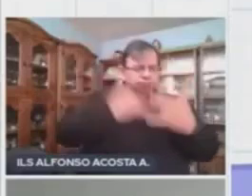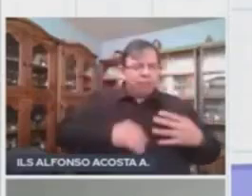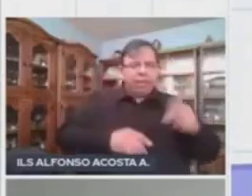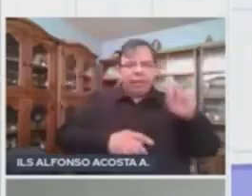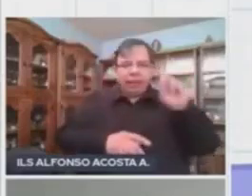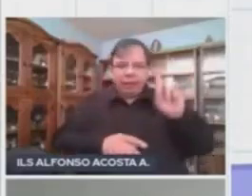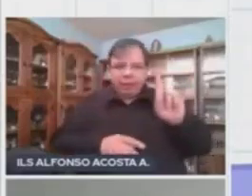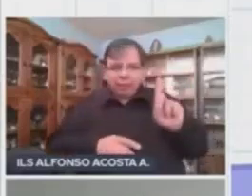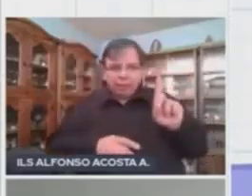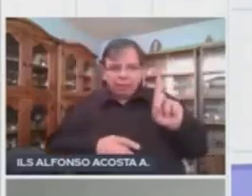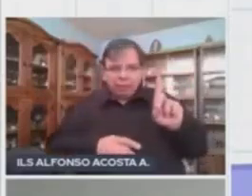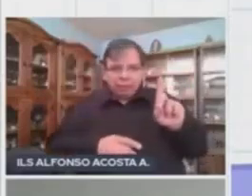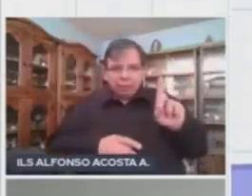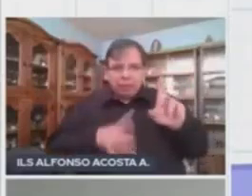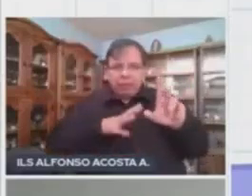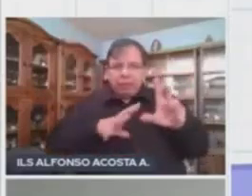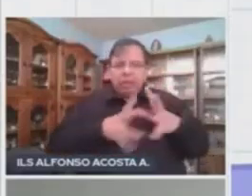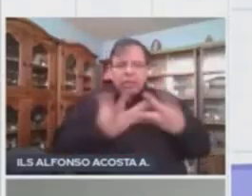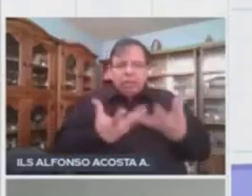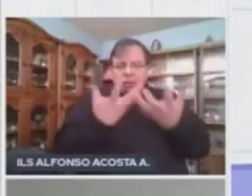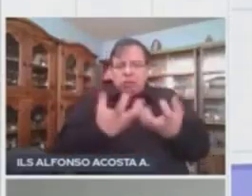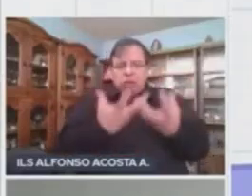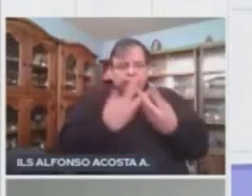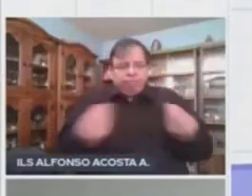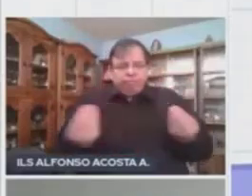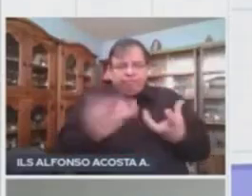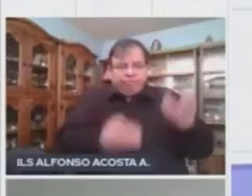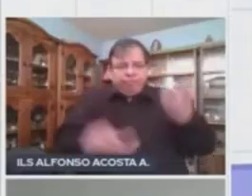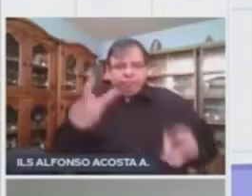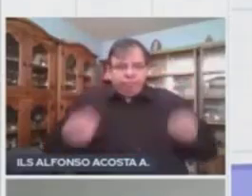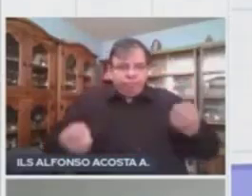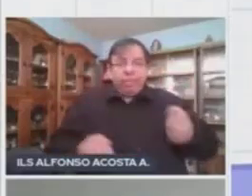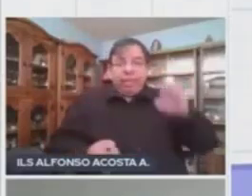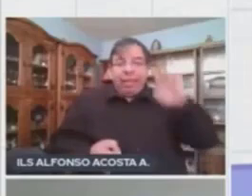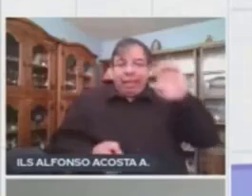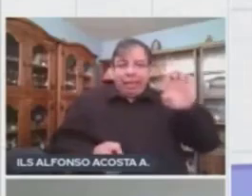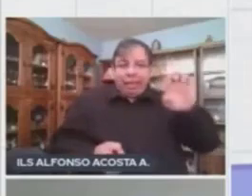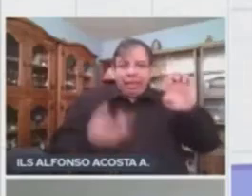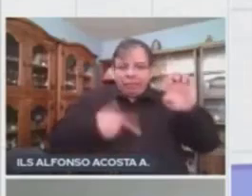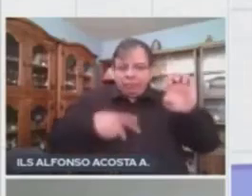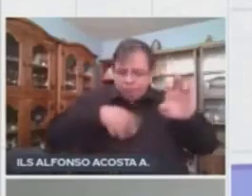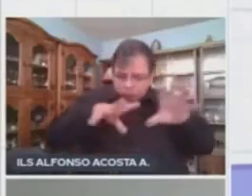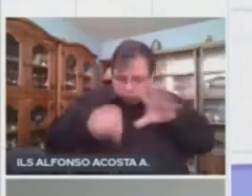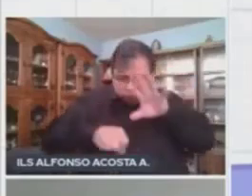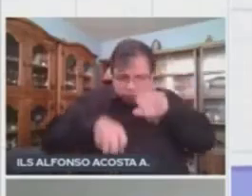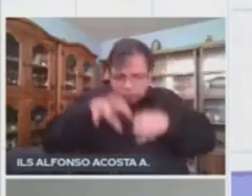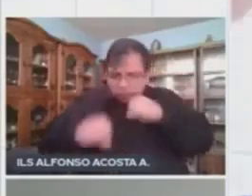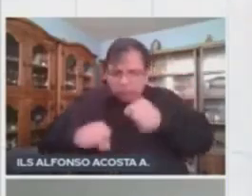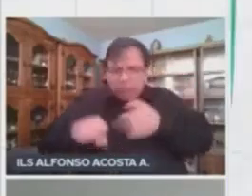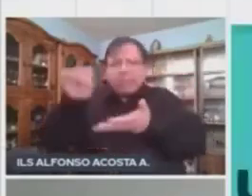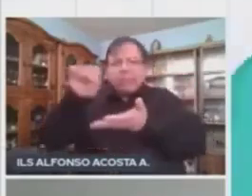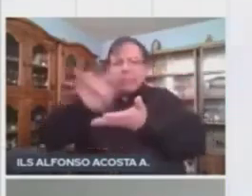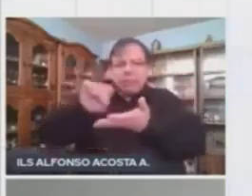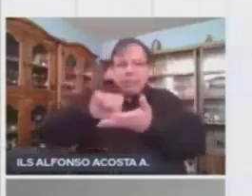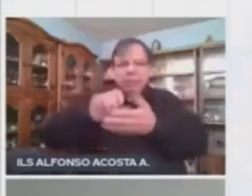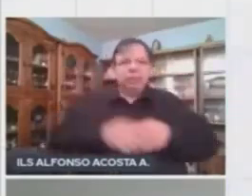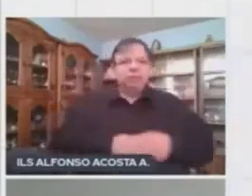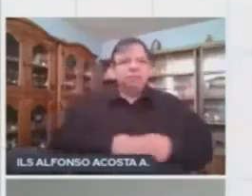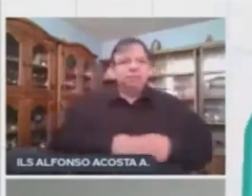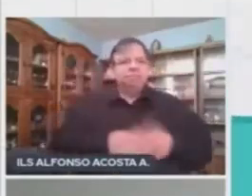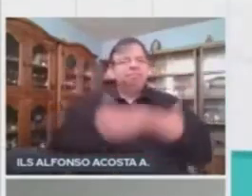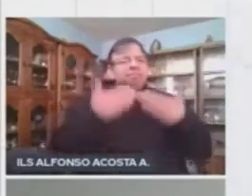D, los desintegradores del suelo. Inciso E, los consumidores y las sales minerales. Muy bien.